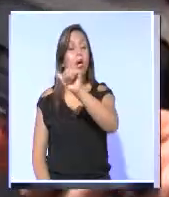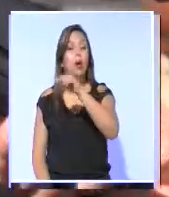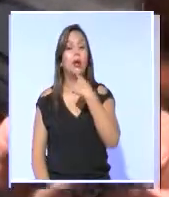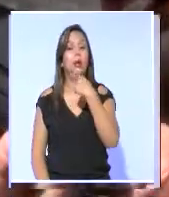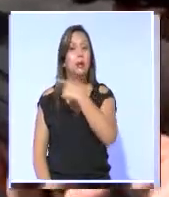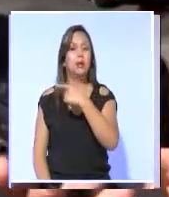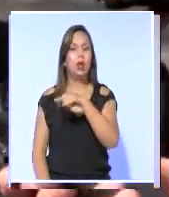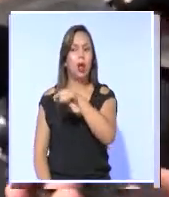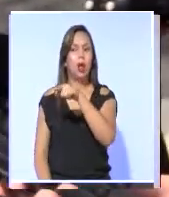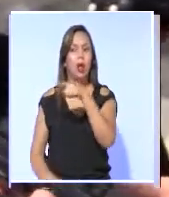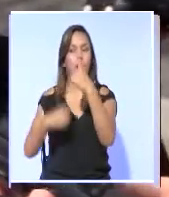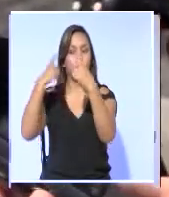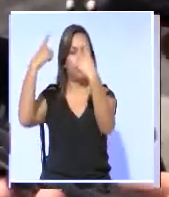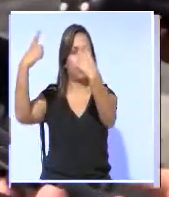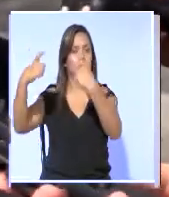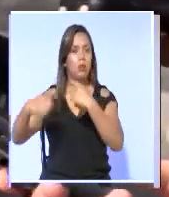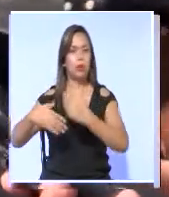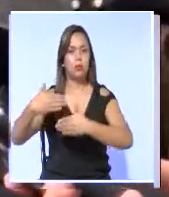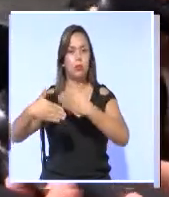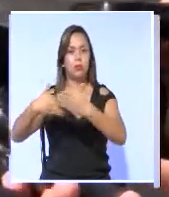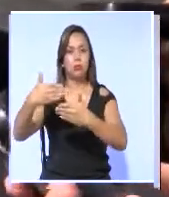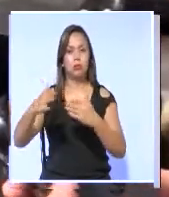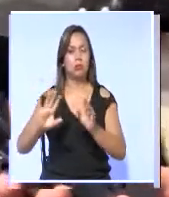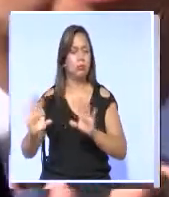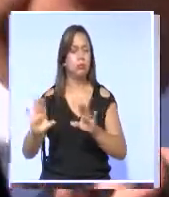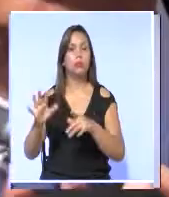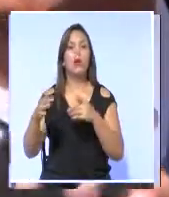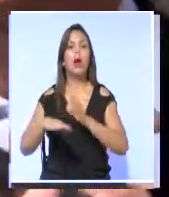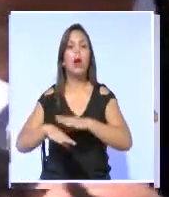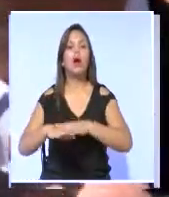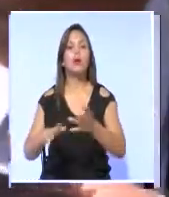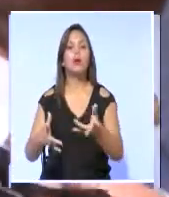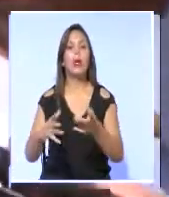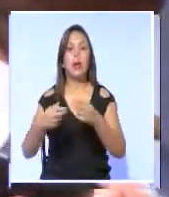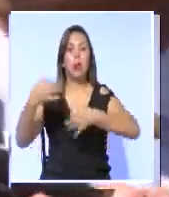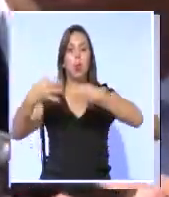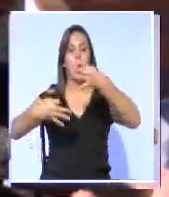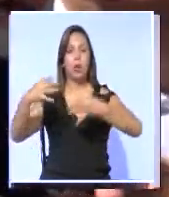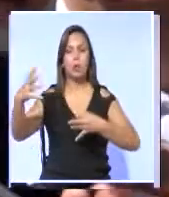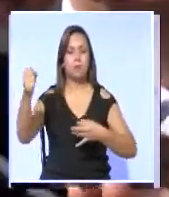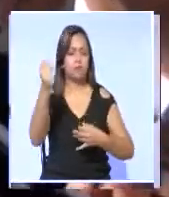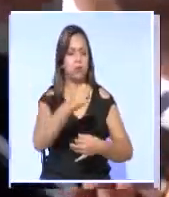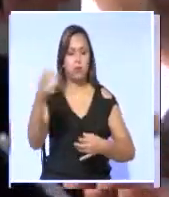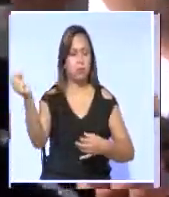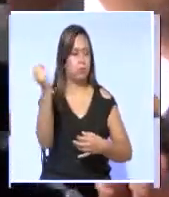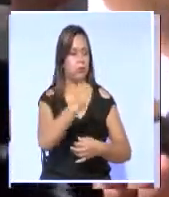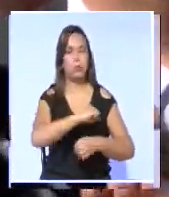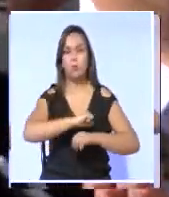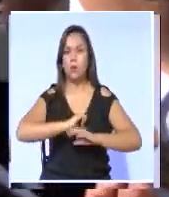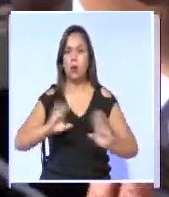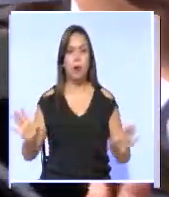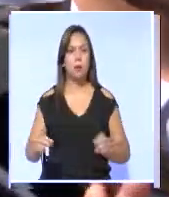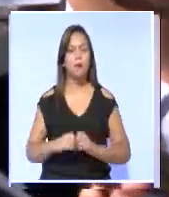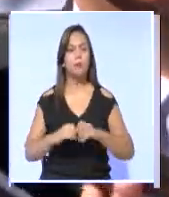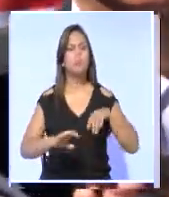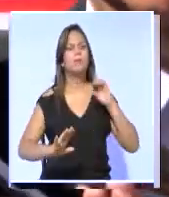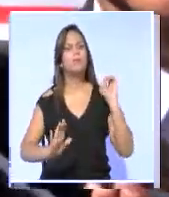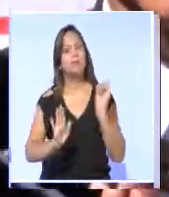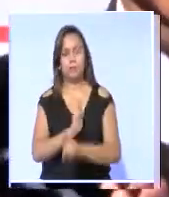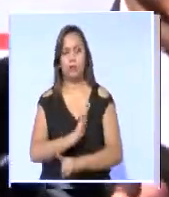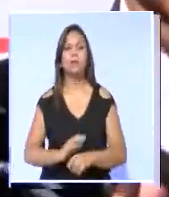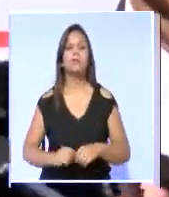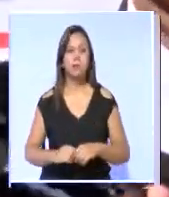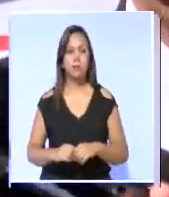inventados procesos para destituir a los magistrados. La gran mayoría de jueces que se encuentran denunciando han sido